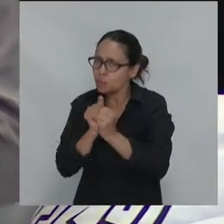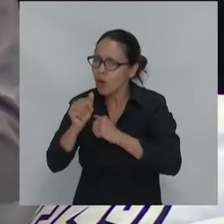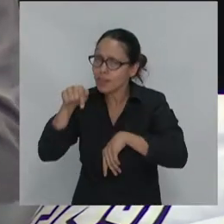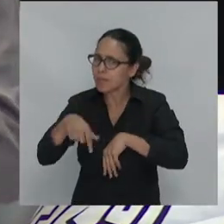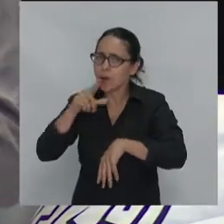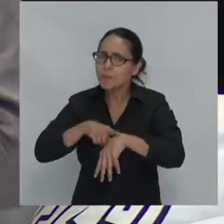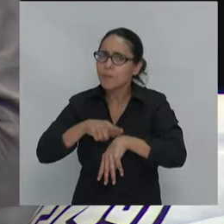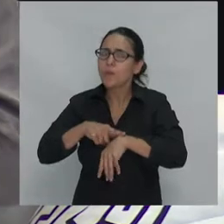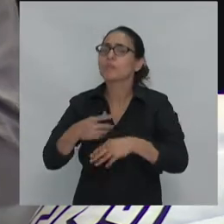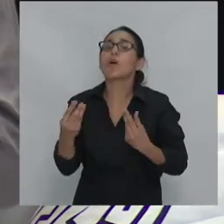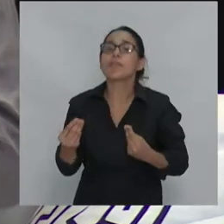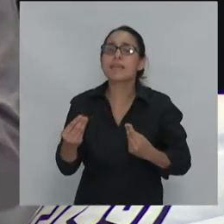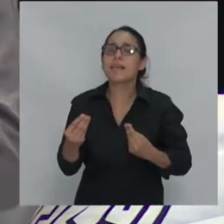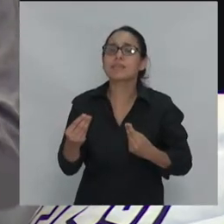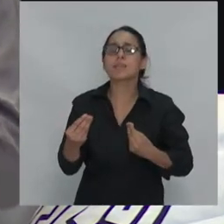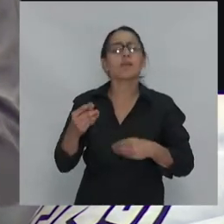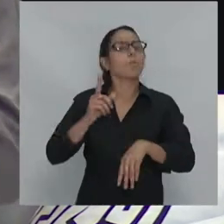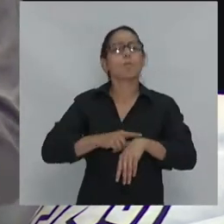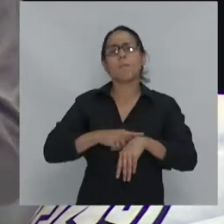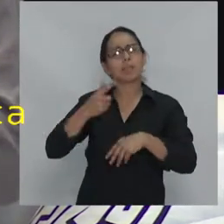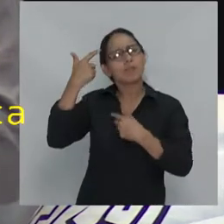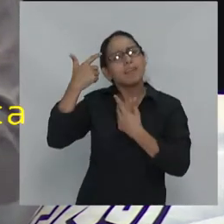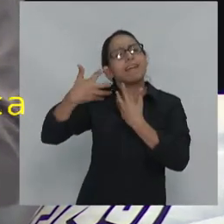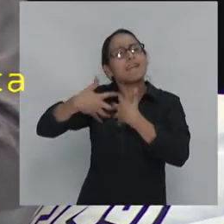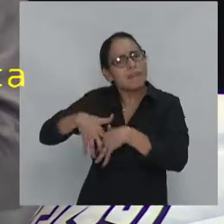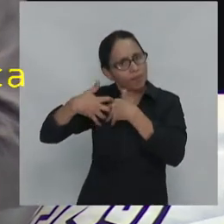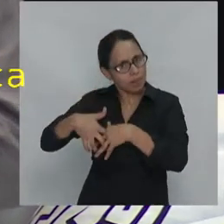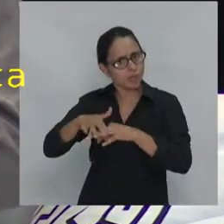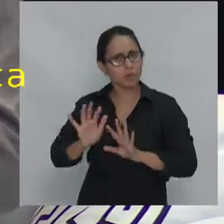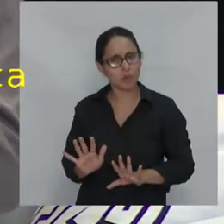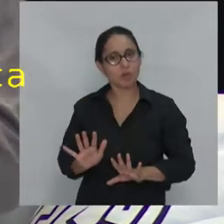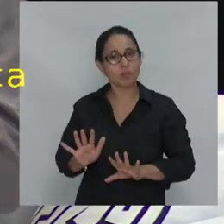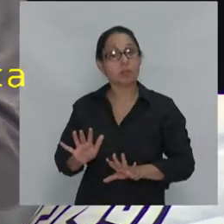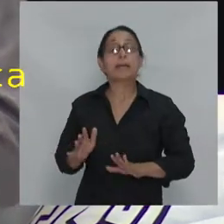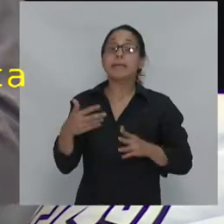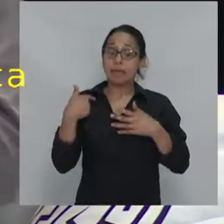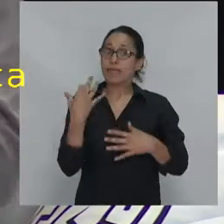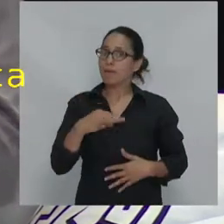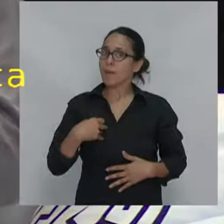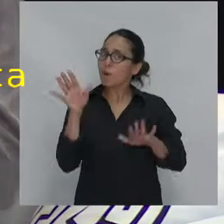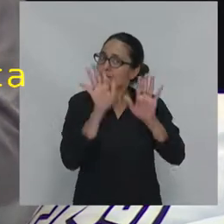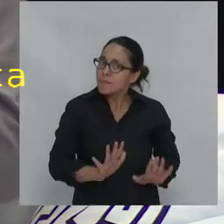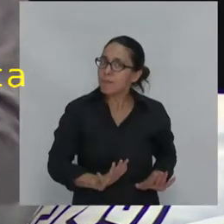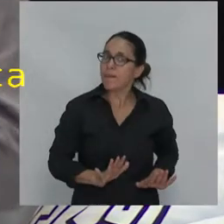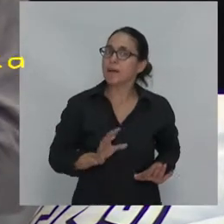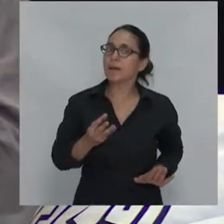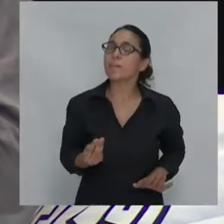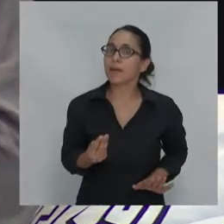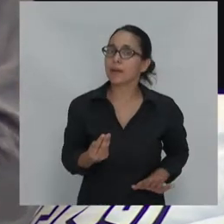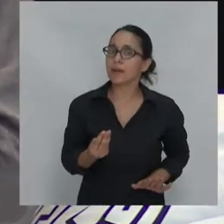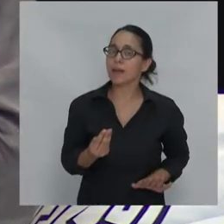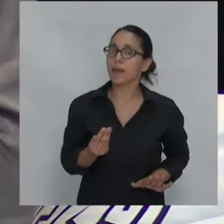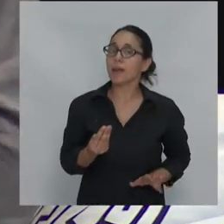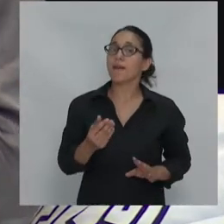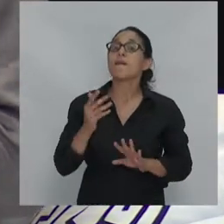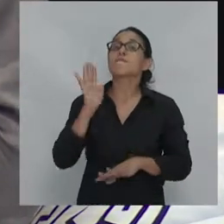un es un tiempo de reflexionar y de prepararnos para las nuevas